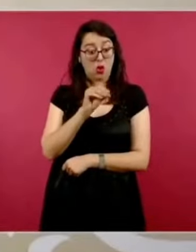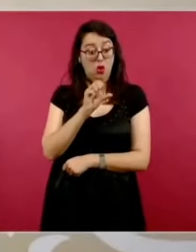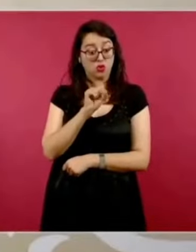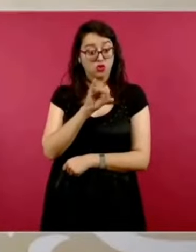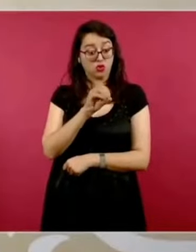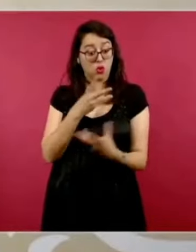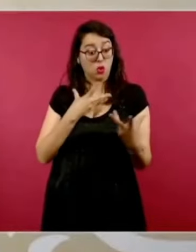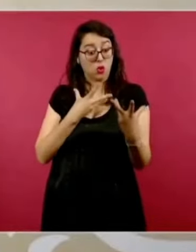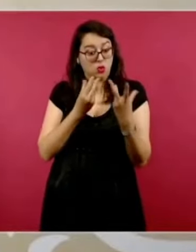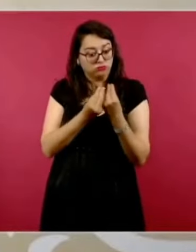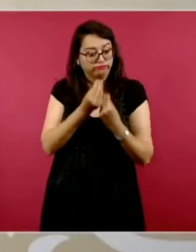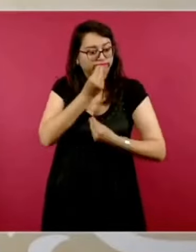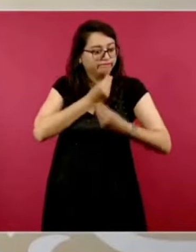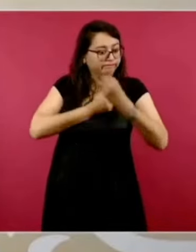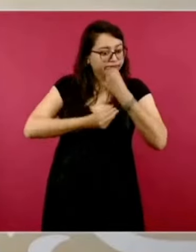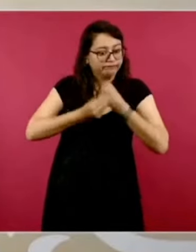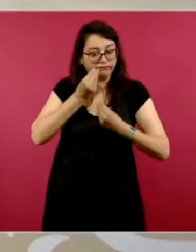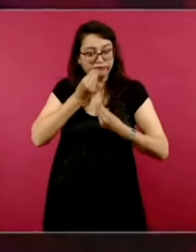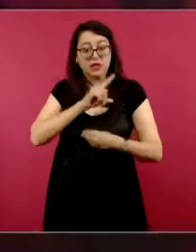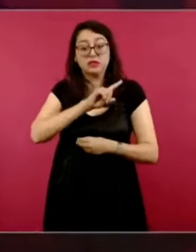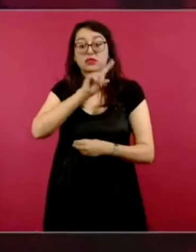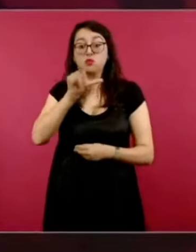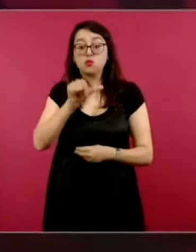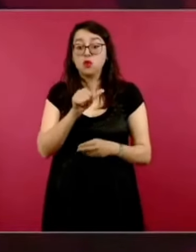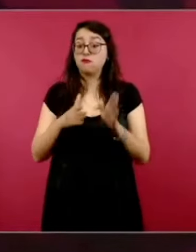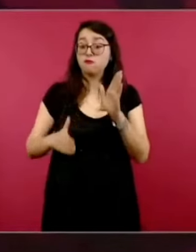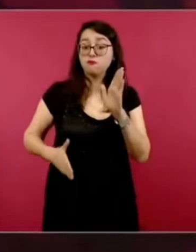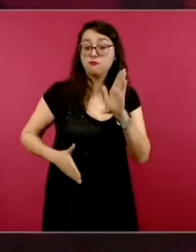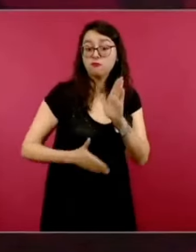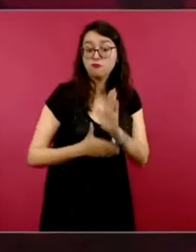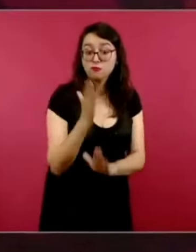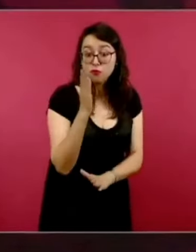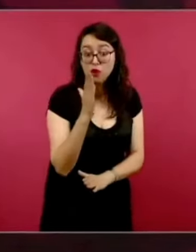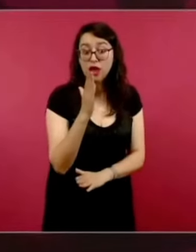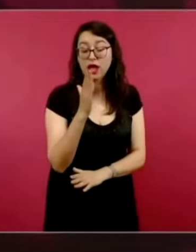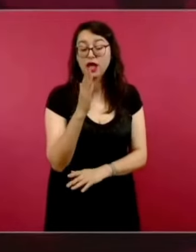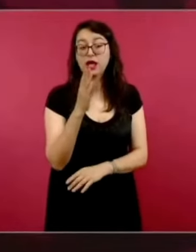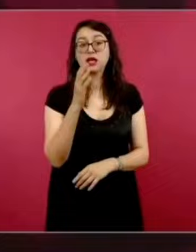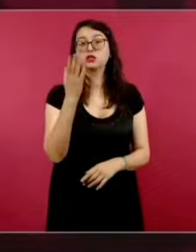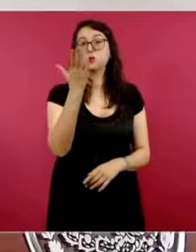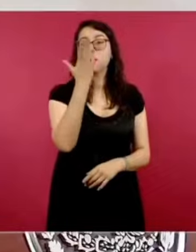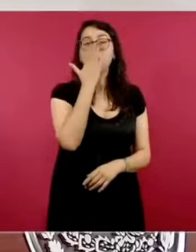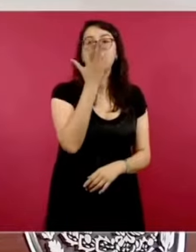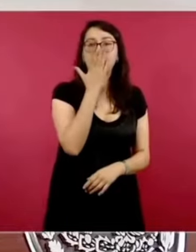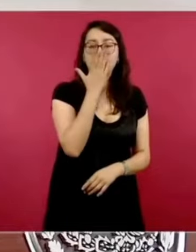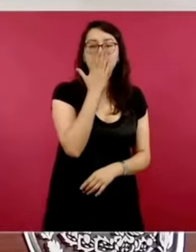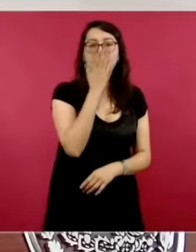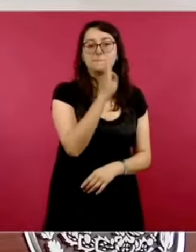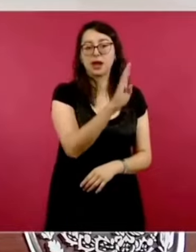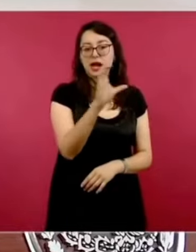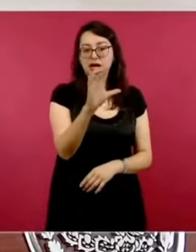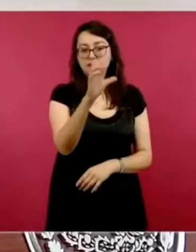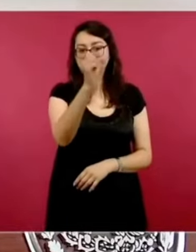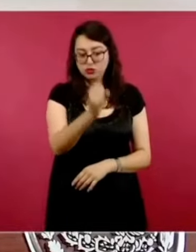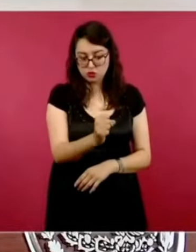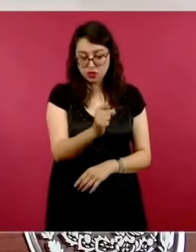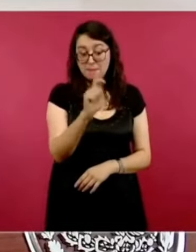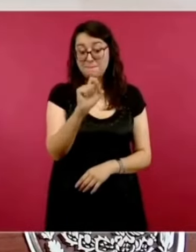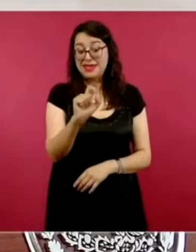pasó a Sonora, luego Baja California Sur y el 23 lo asesinan